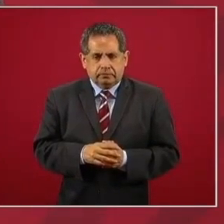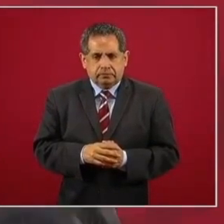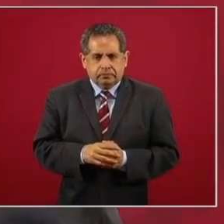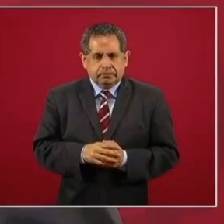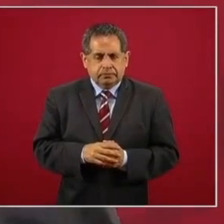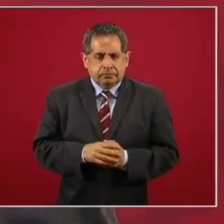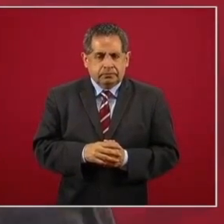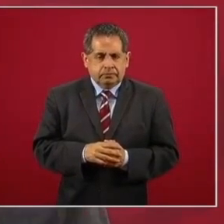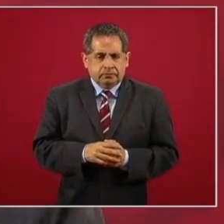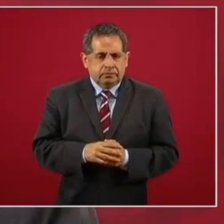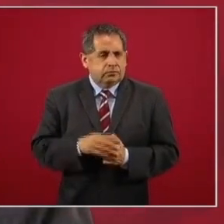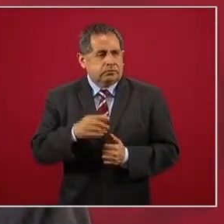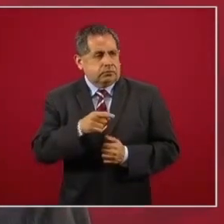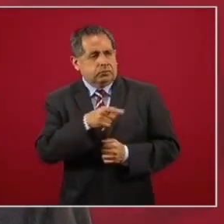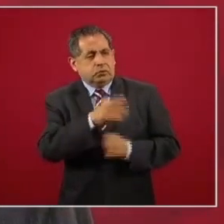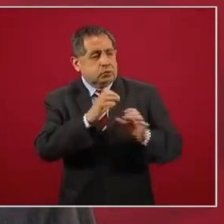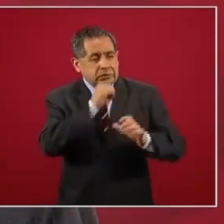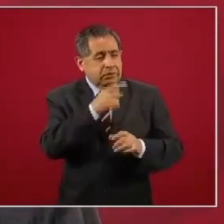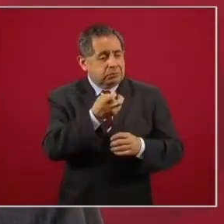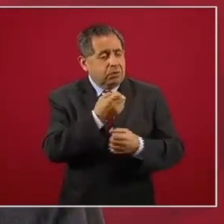hay obesidad.